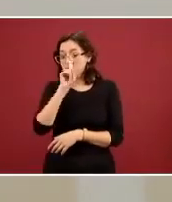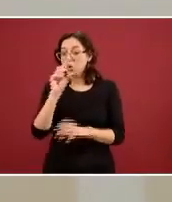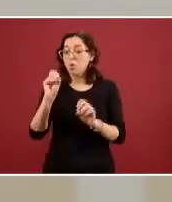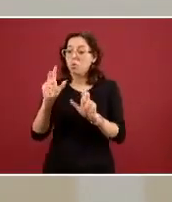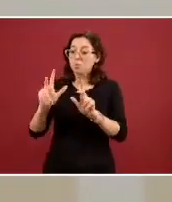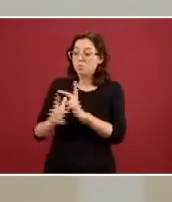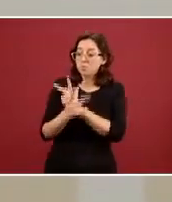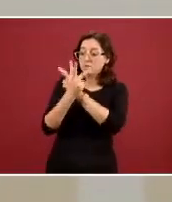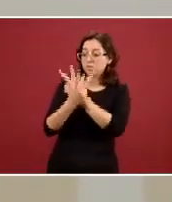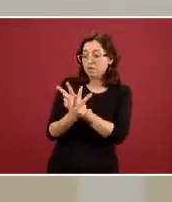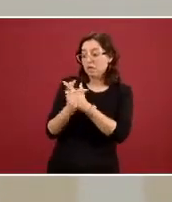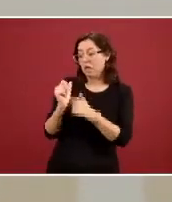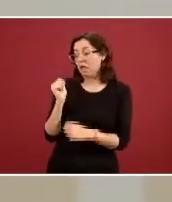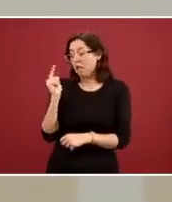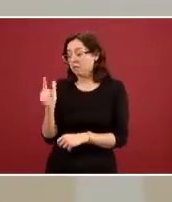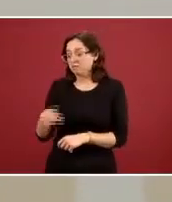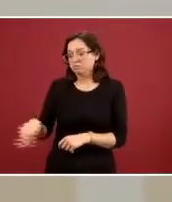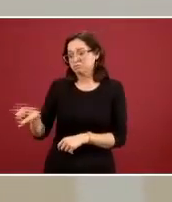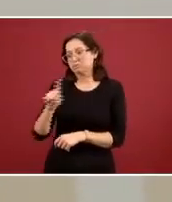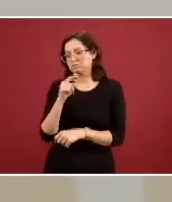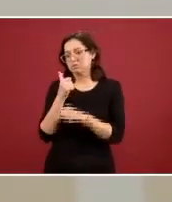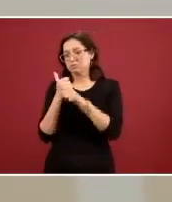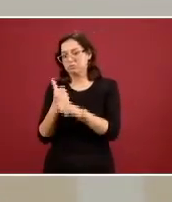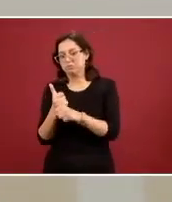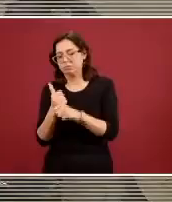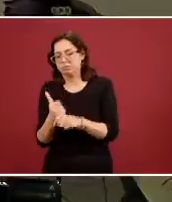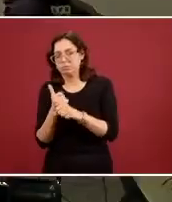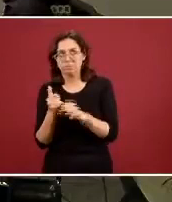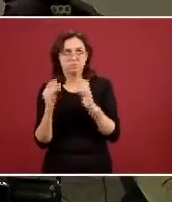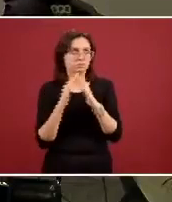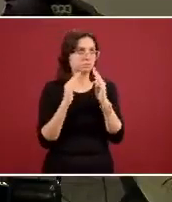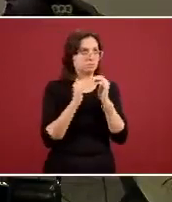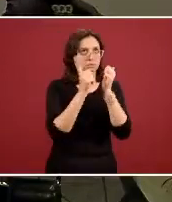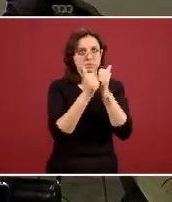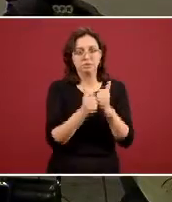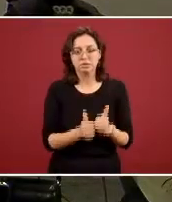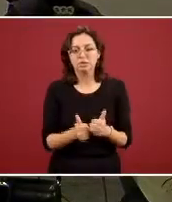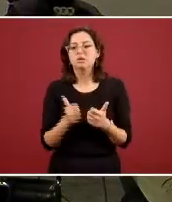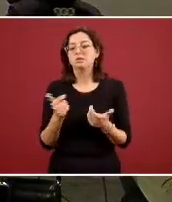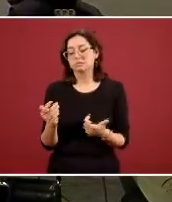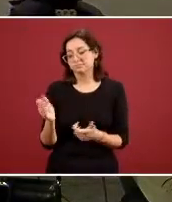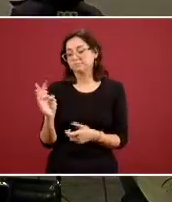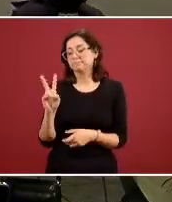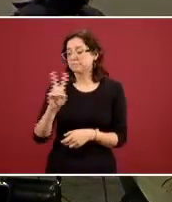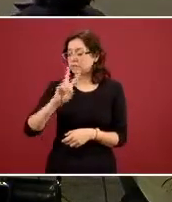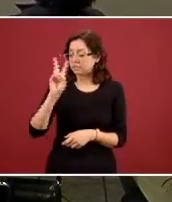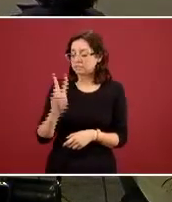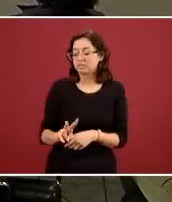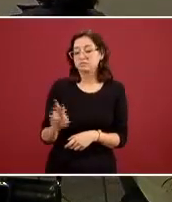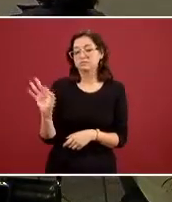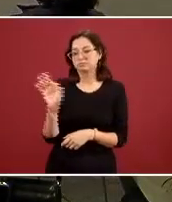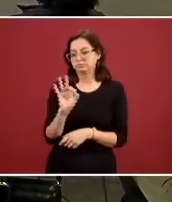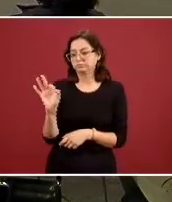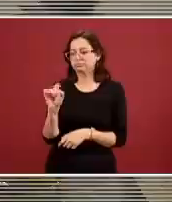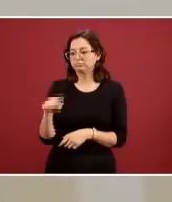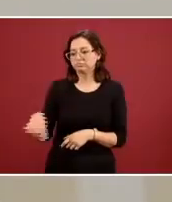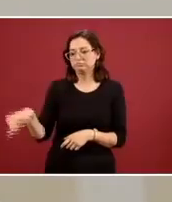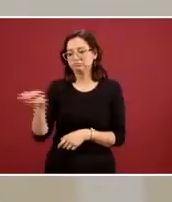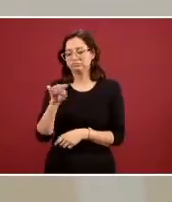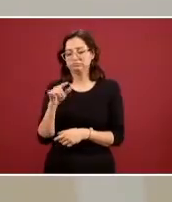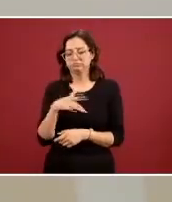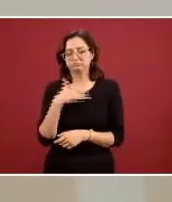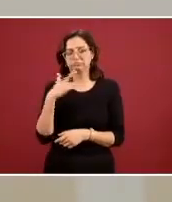videollamada en caso de que sufrieran alguna crisis porque efectivamente pueden tener un agravamiento no